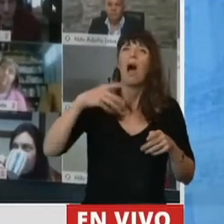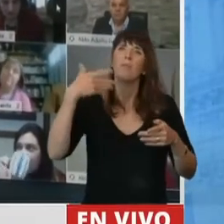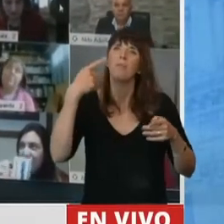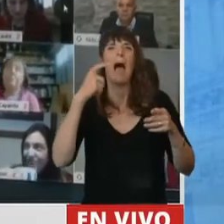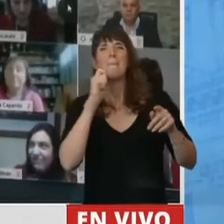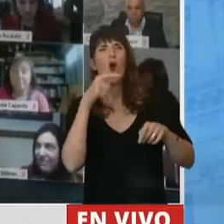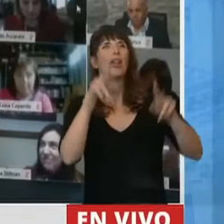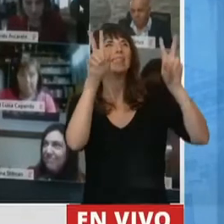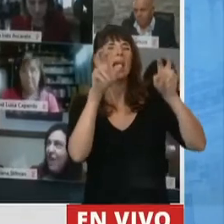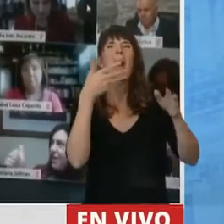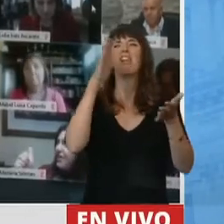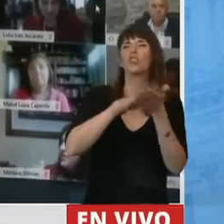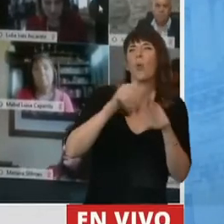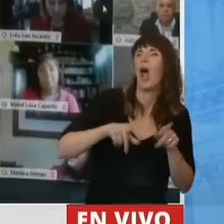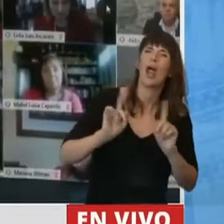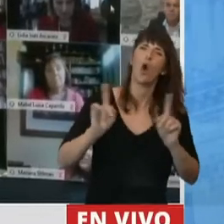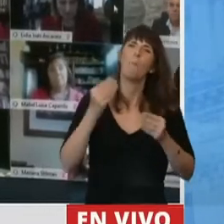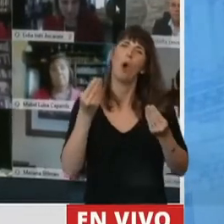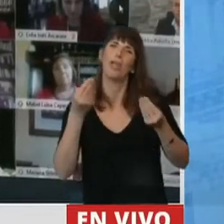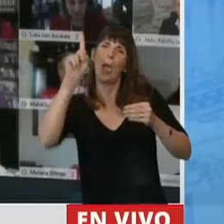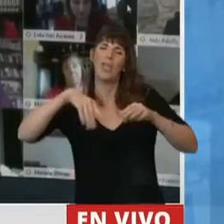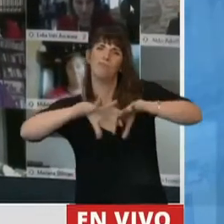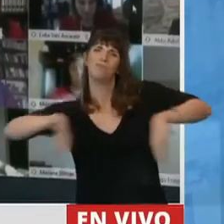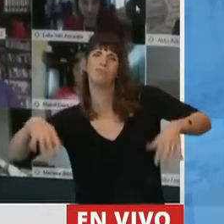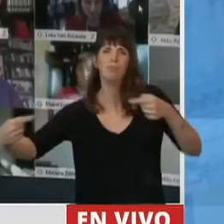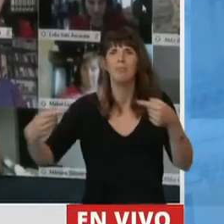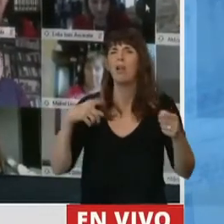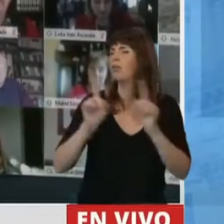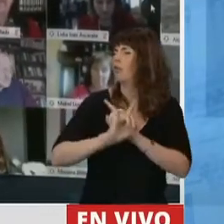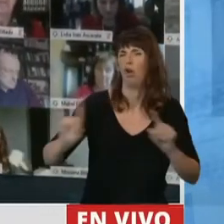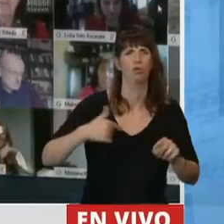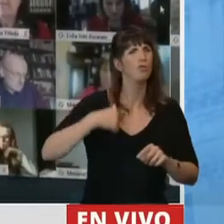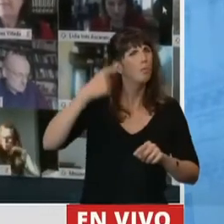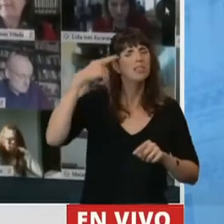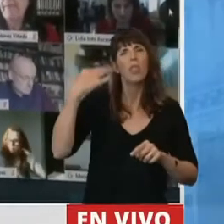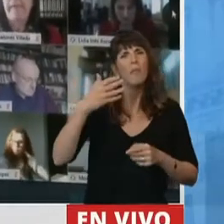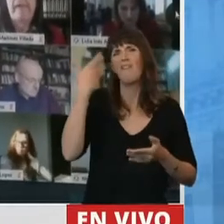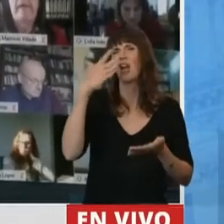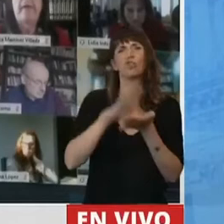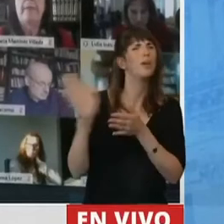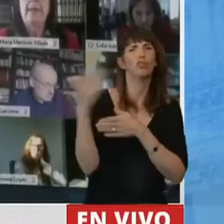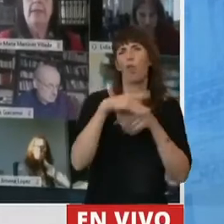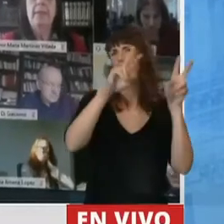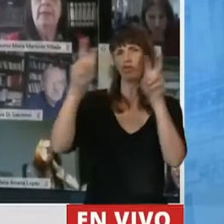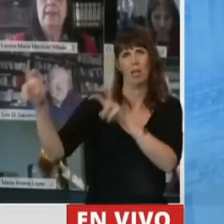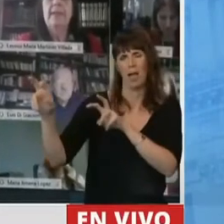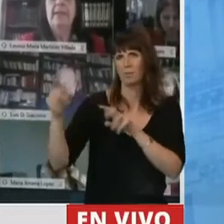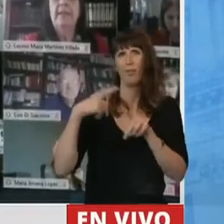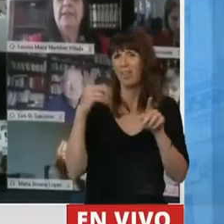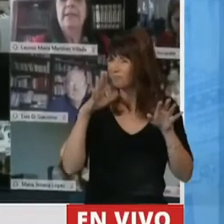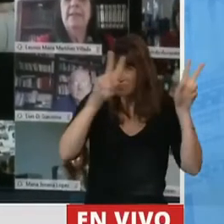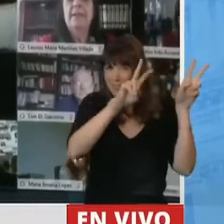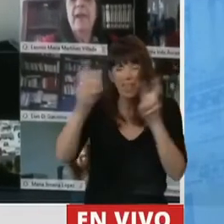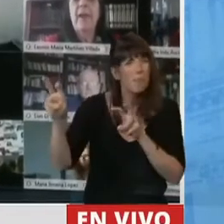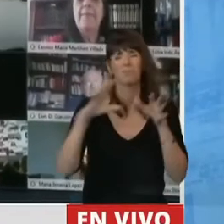los tratemos porque dividen estos temas. Miren, la verdad es que a nosotros nos parece que hay que tratar todos los temas, hay que tratar todos los temas porque todos los temas tienen que ver con la pandemia,